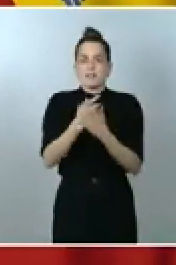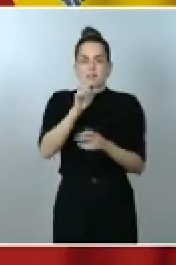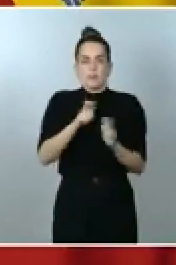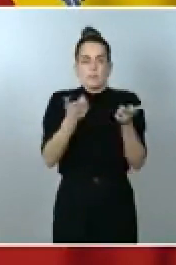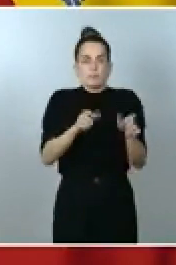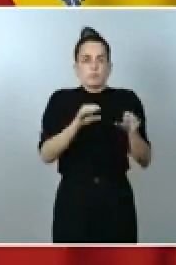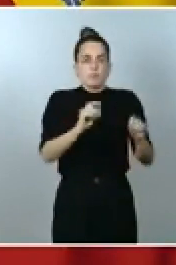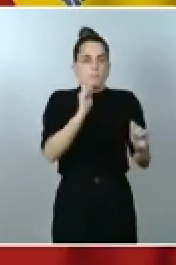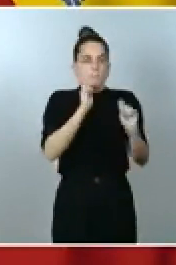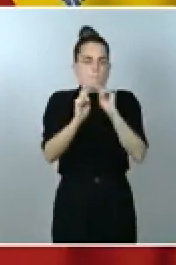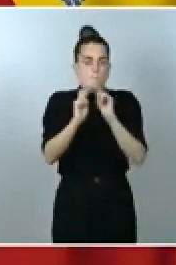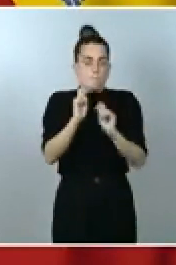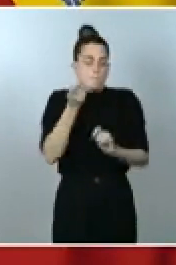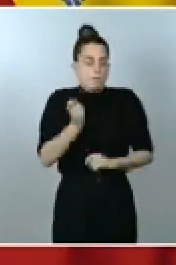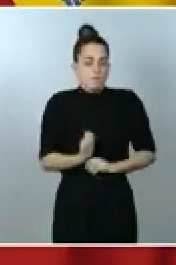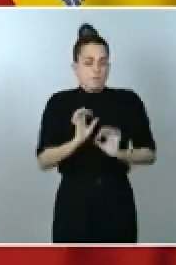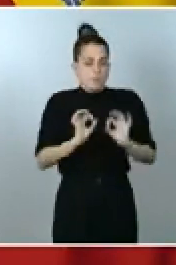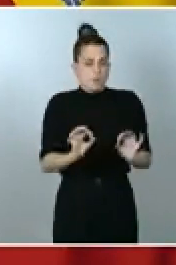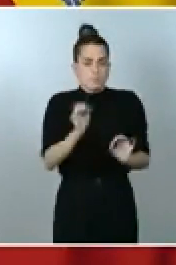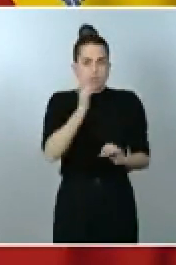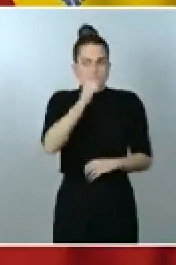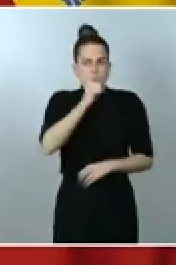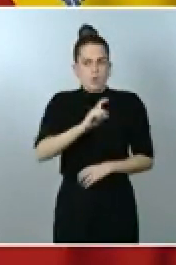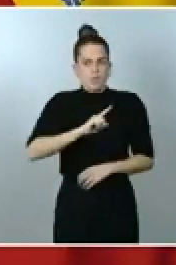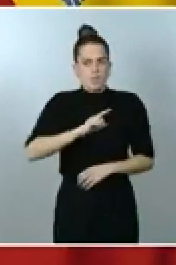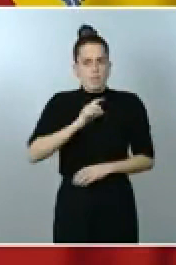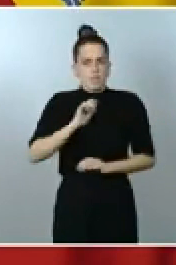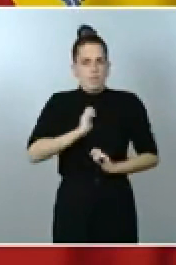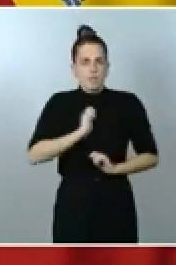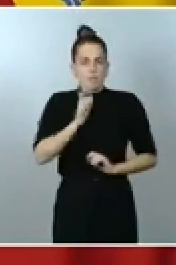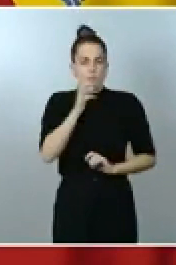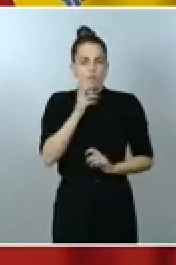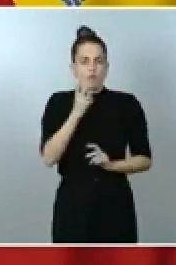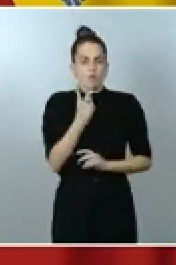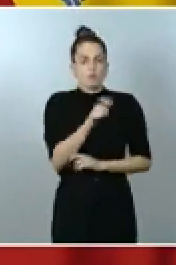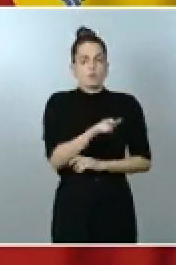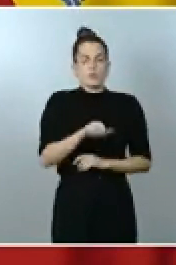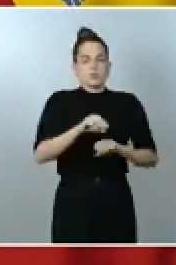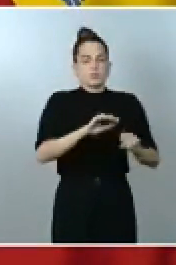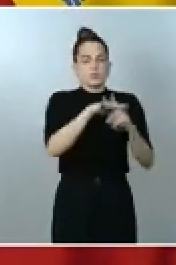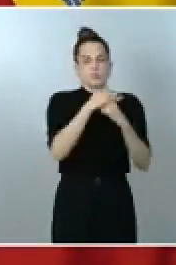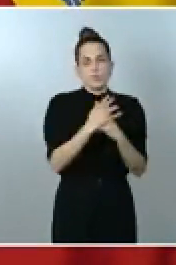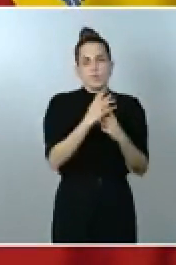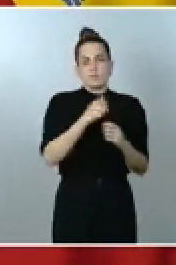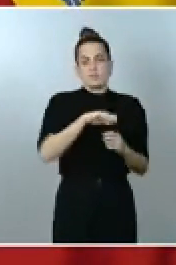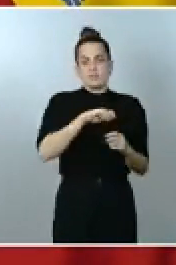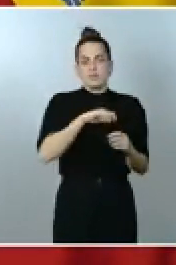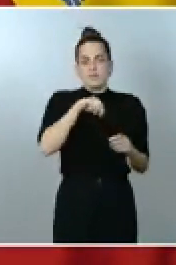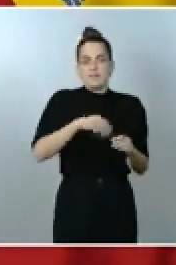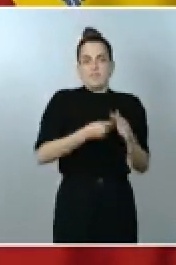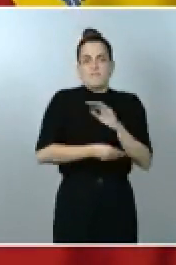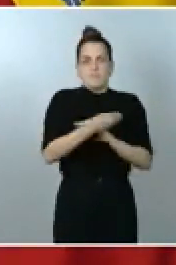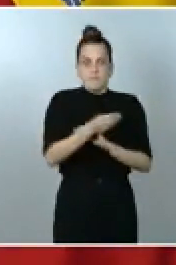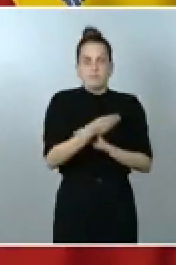que como nos recuerda la situación de estos dos periodistas españoles es una profesión